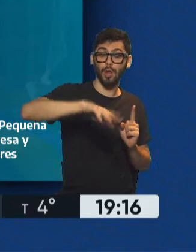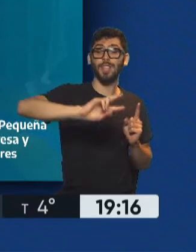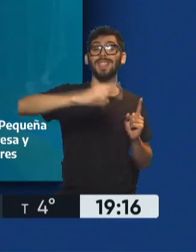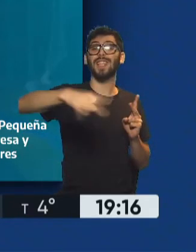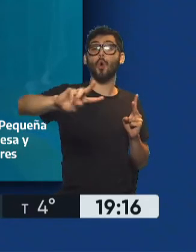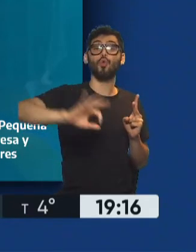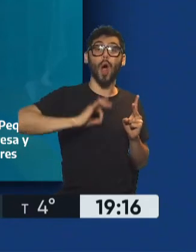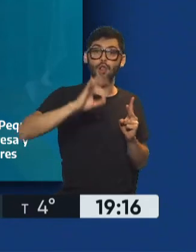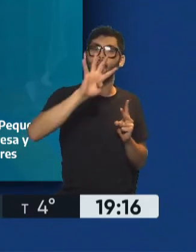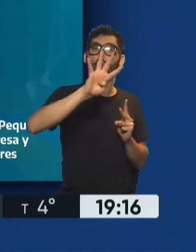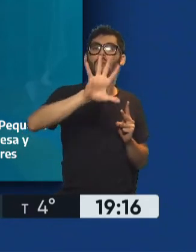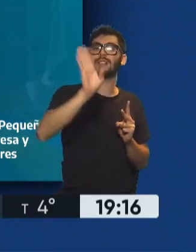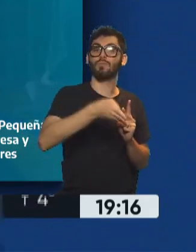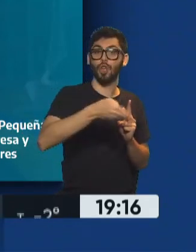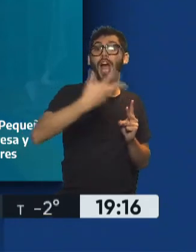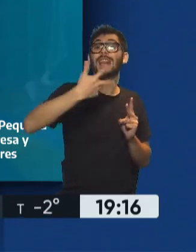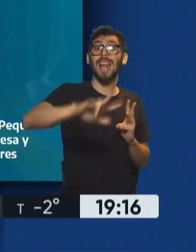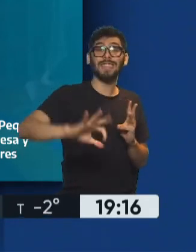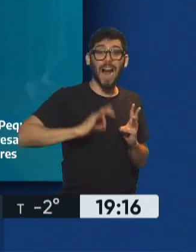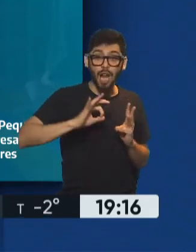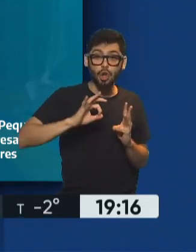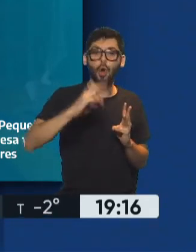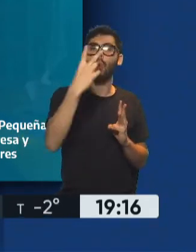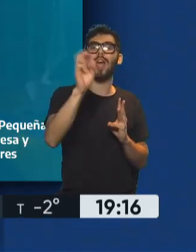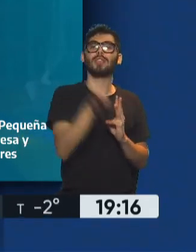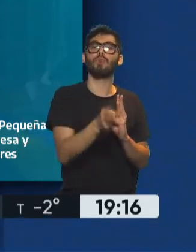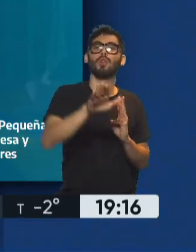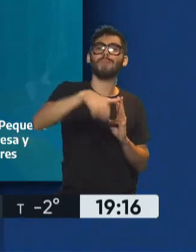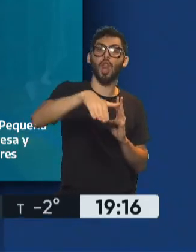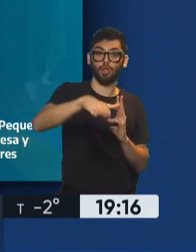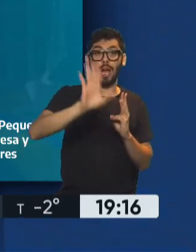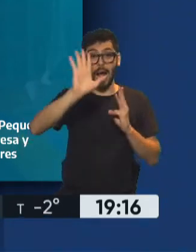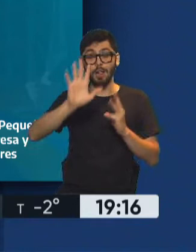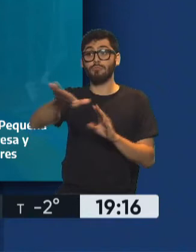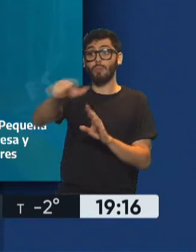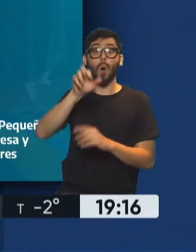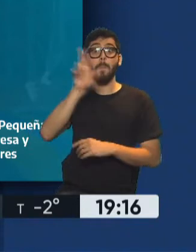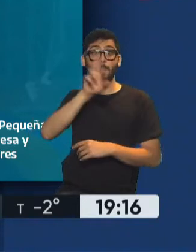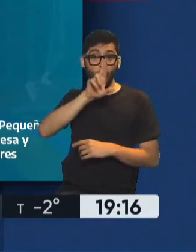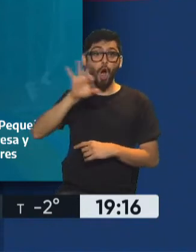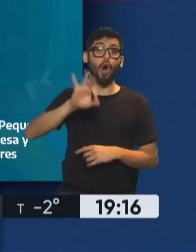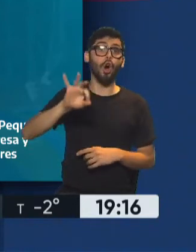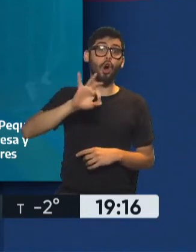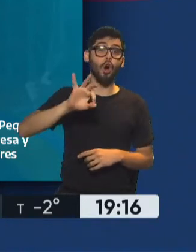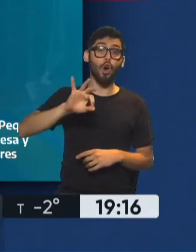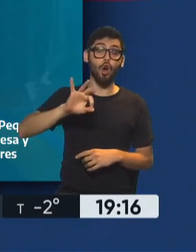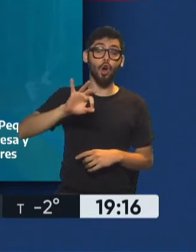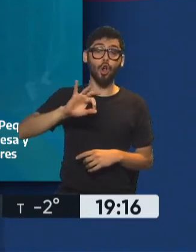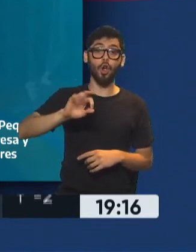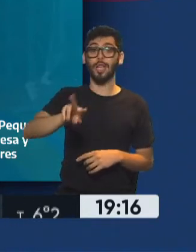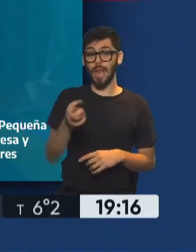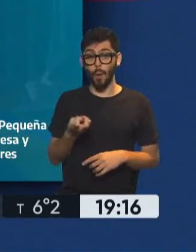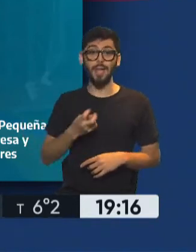y un 20% el tercer año. Y si la contratación es de una mujer o de una persona de una